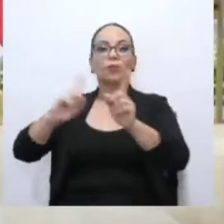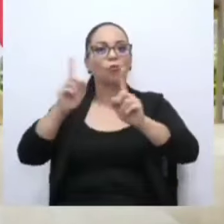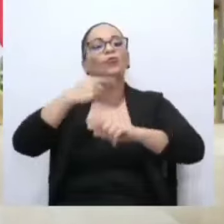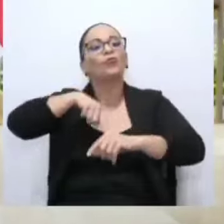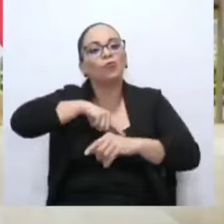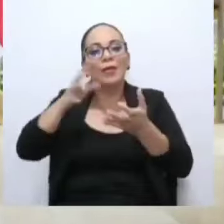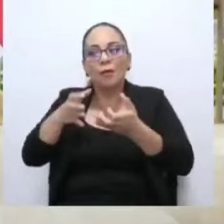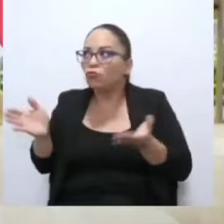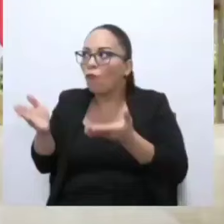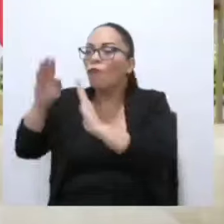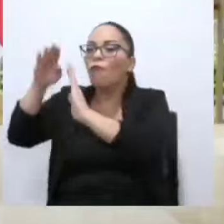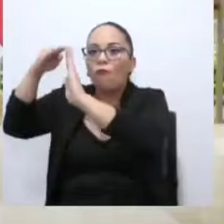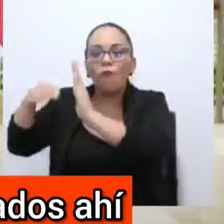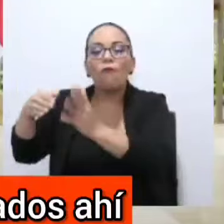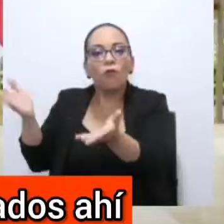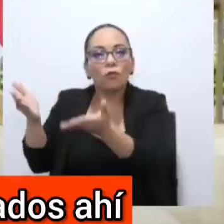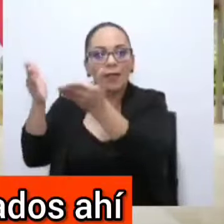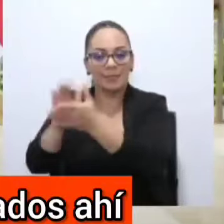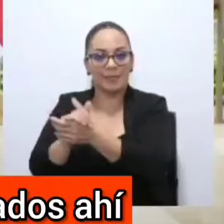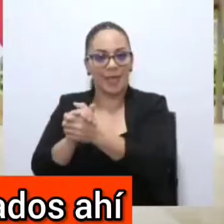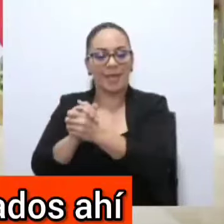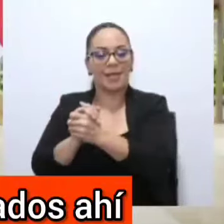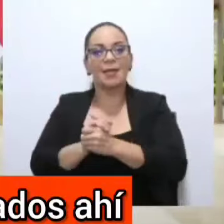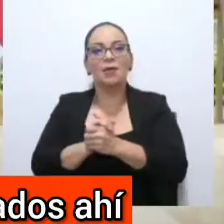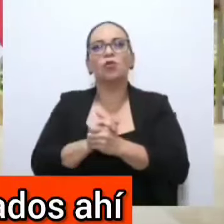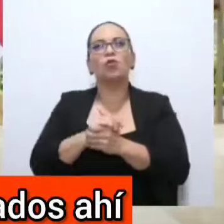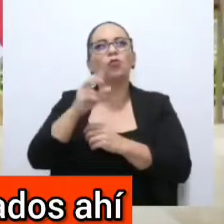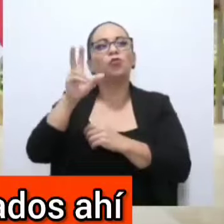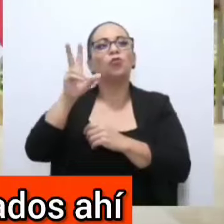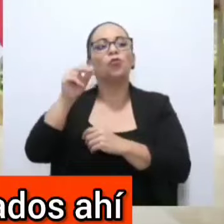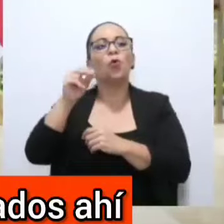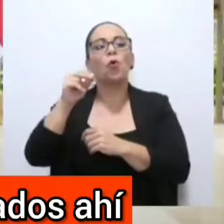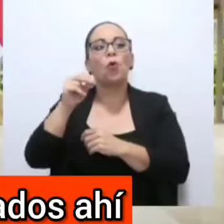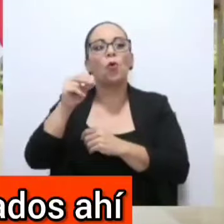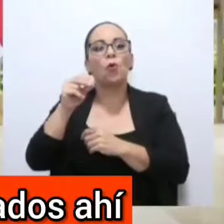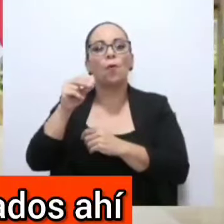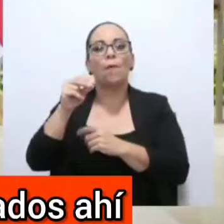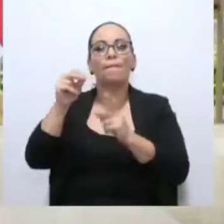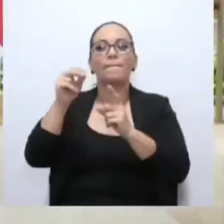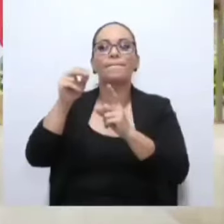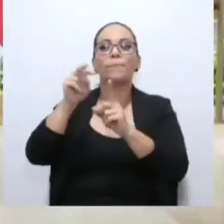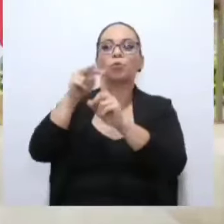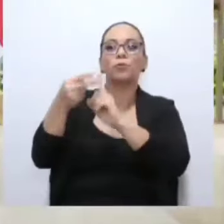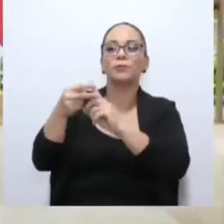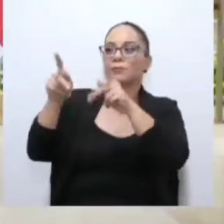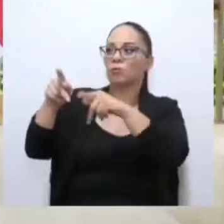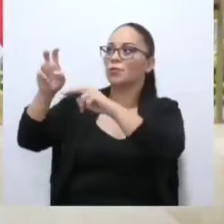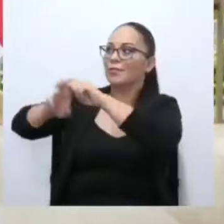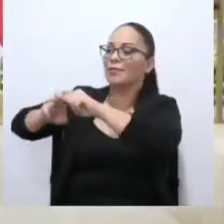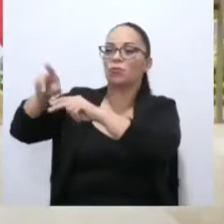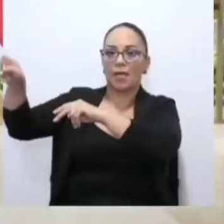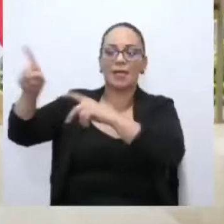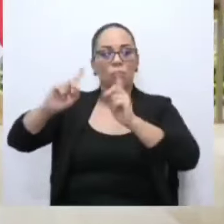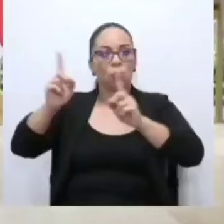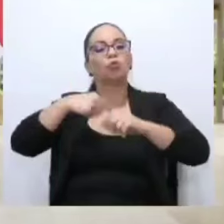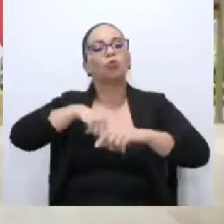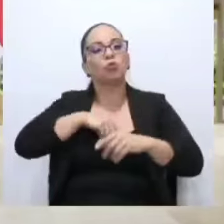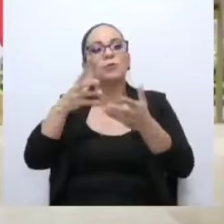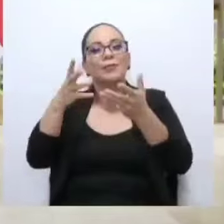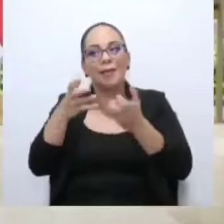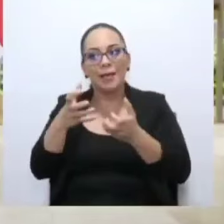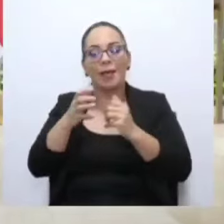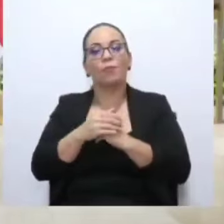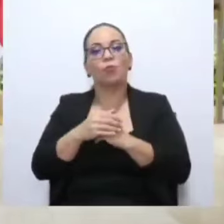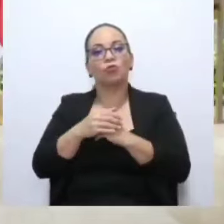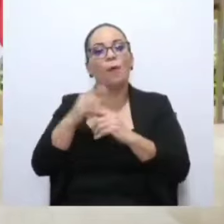pero fortalecer, no desde el punto de vista de quienes están sentados ahí, sino desde el punto de vista del interés